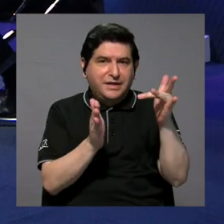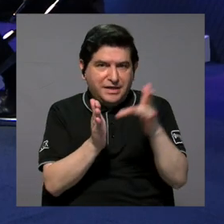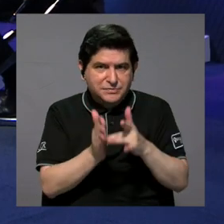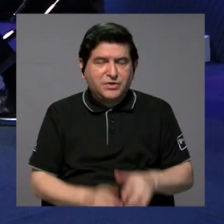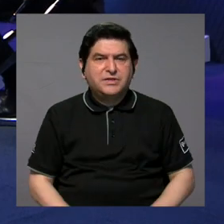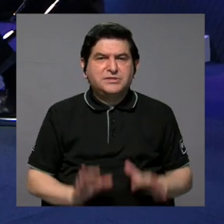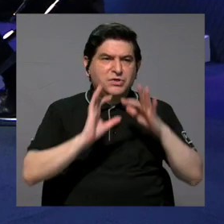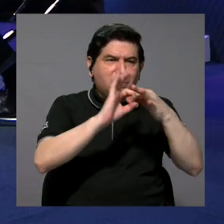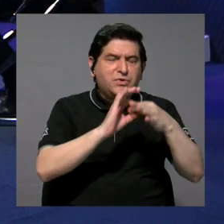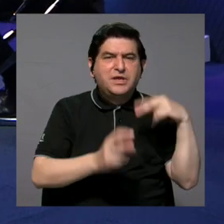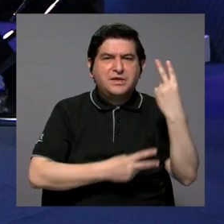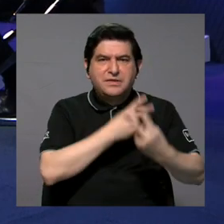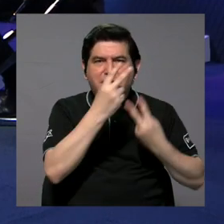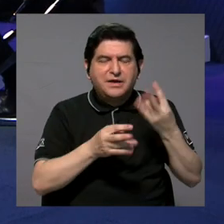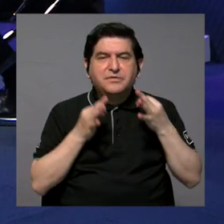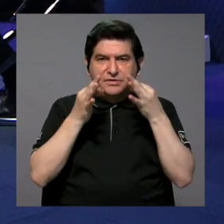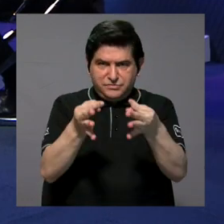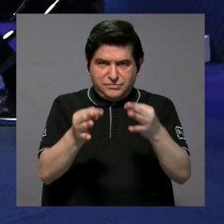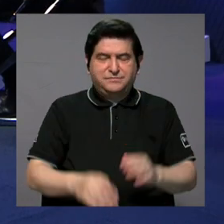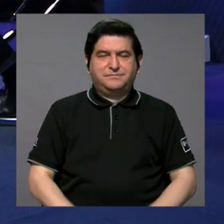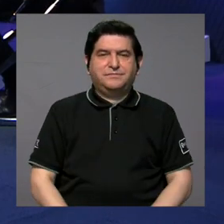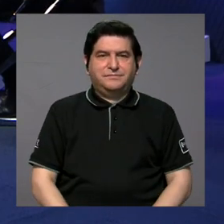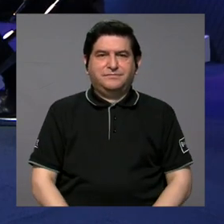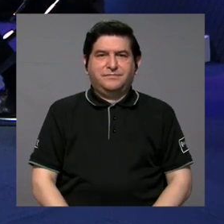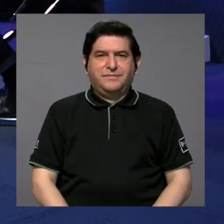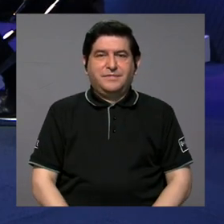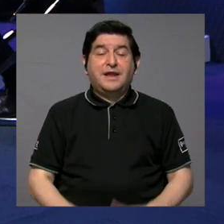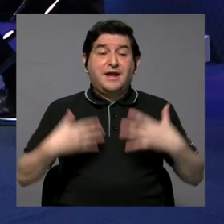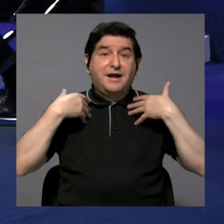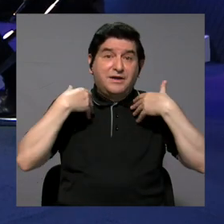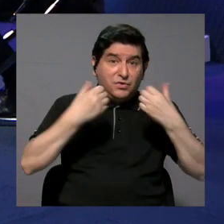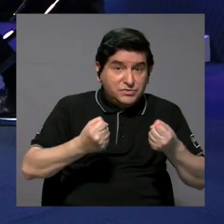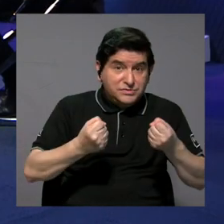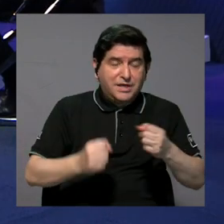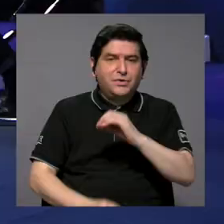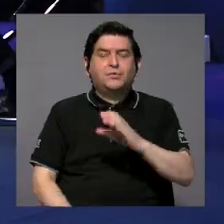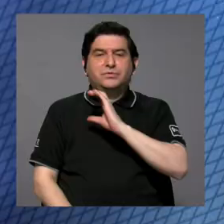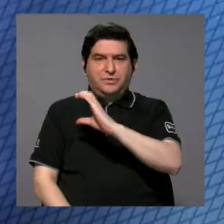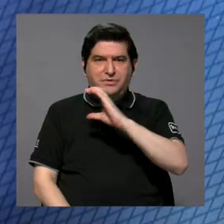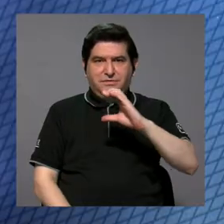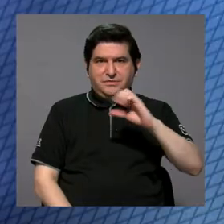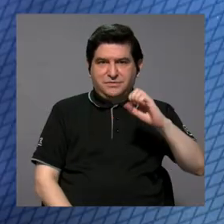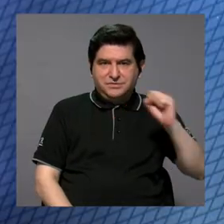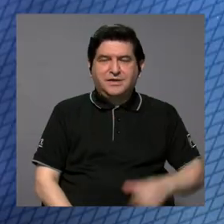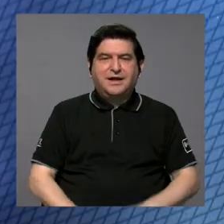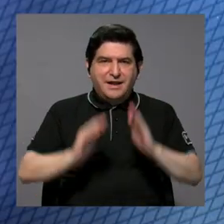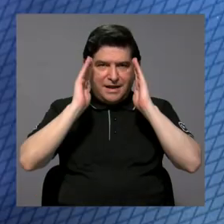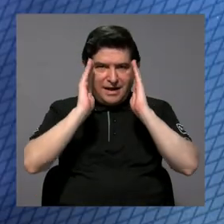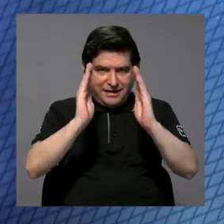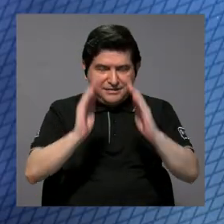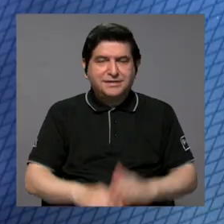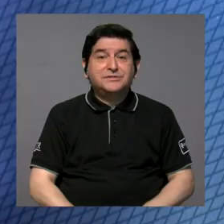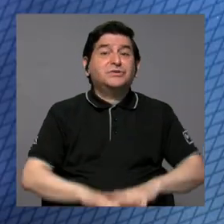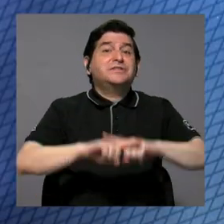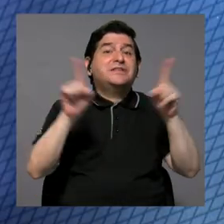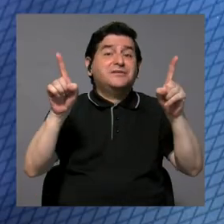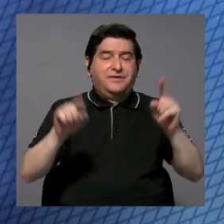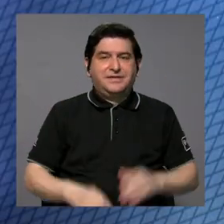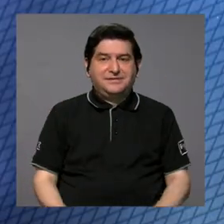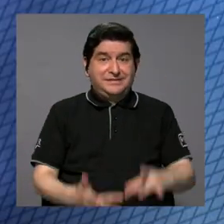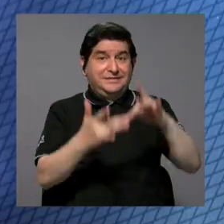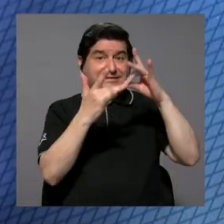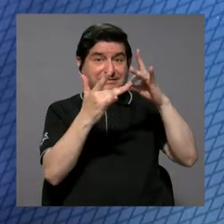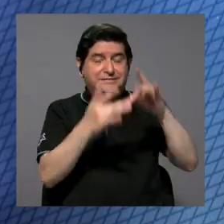asociada a viajes a turismo, ¿verdad?, tenemos con salud, tenemos con la caja, ¿verdad?, para la atención, una atención diferente y